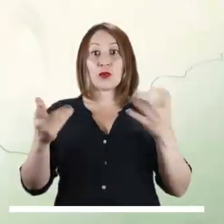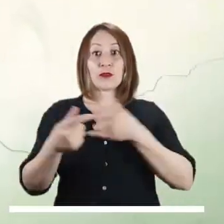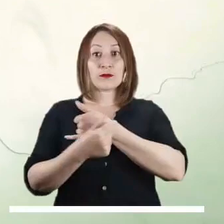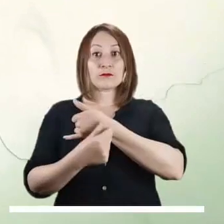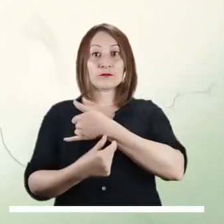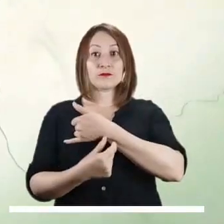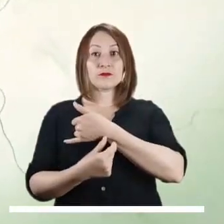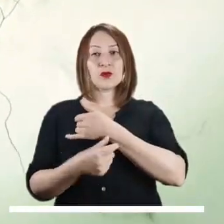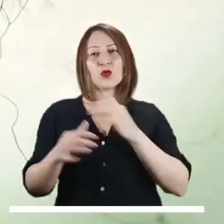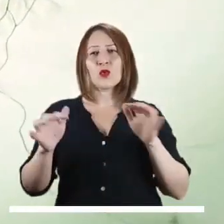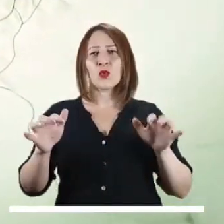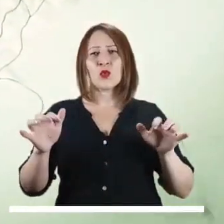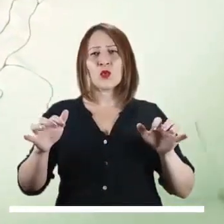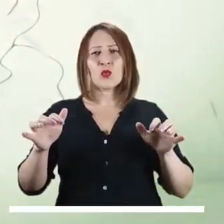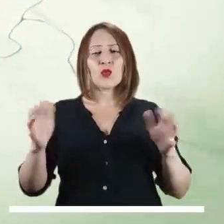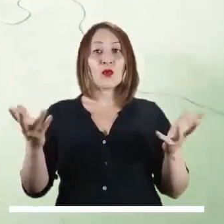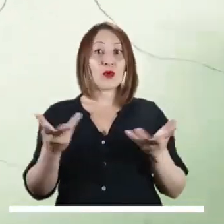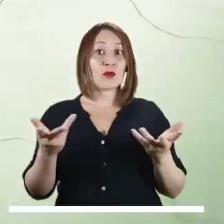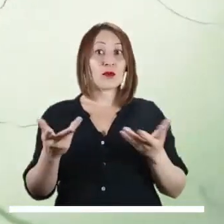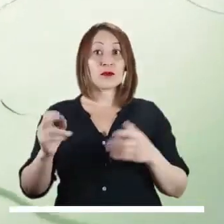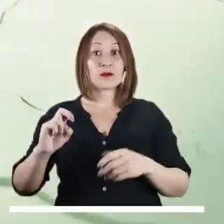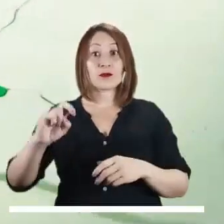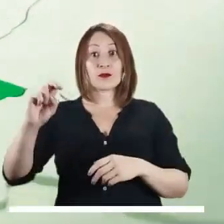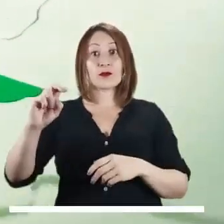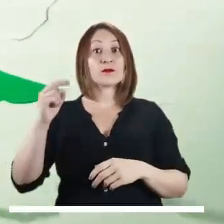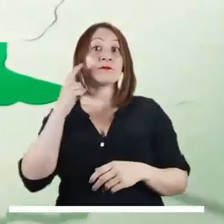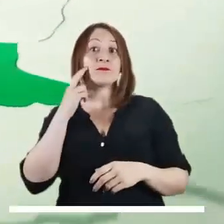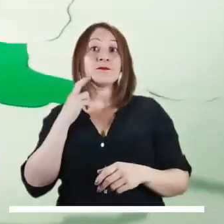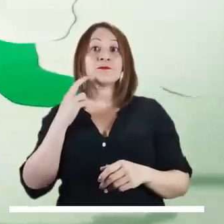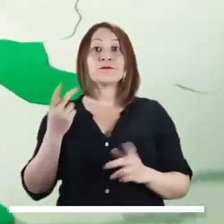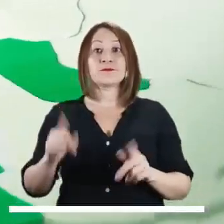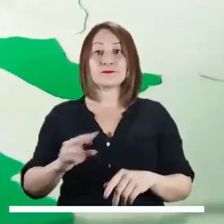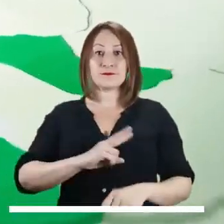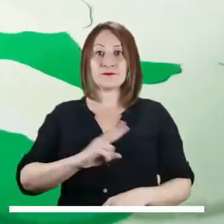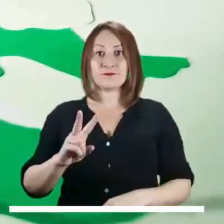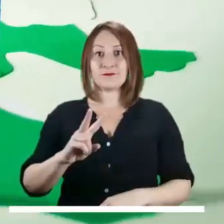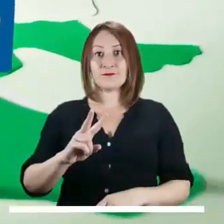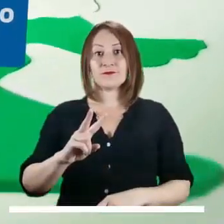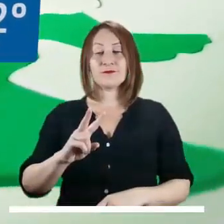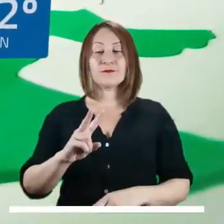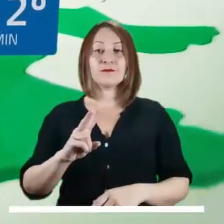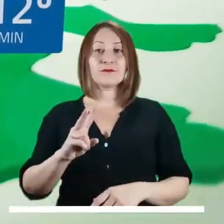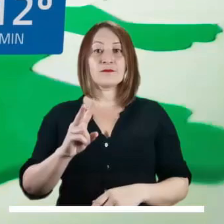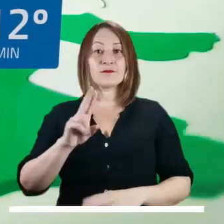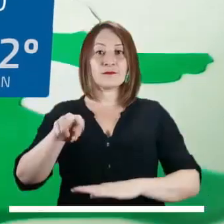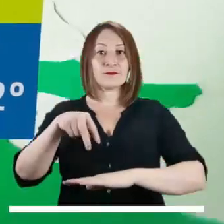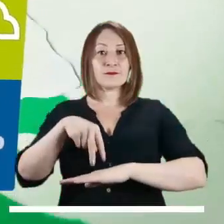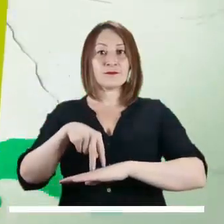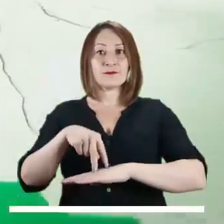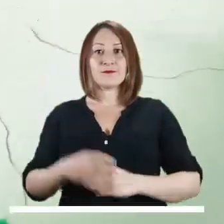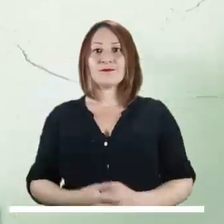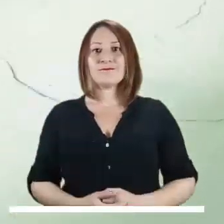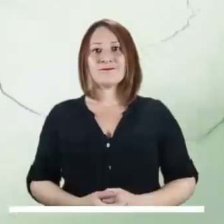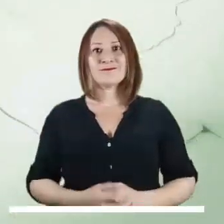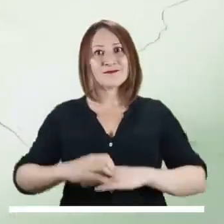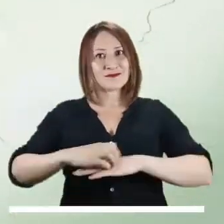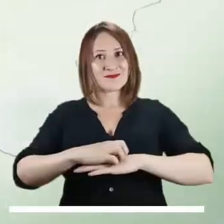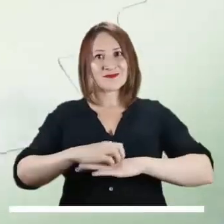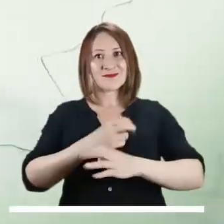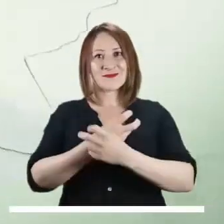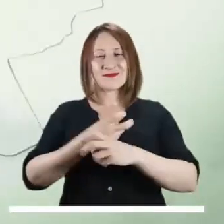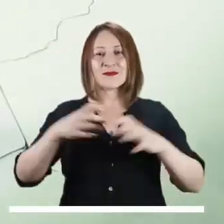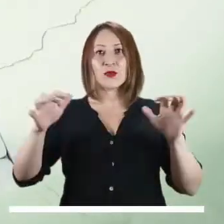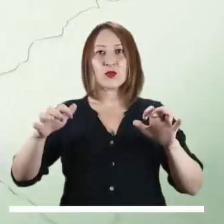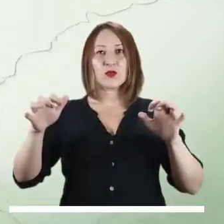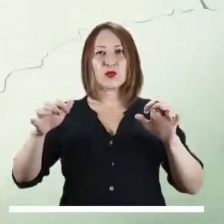mañana. Las precipitaciones del Pacífico serían ligeras y se podrían presentar en el norte de Chocó y en el litoral de Valle